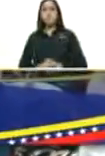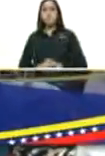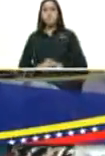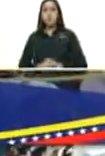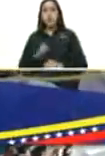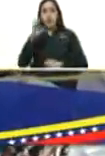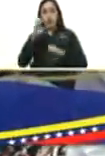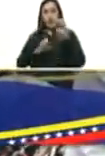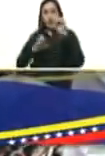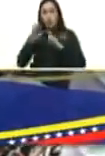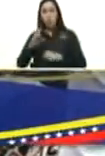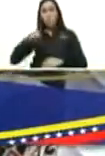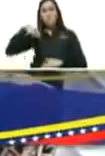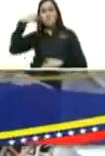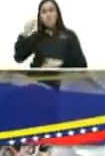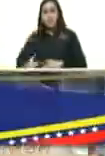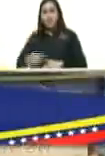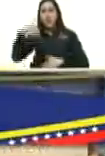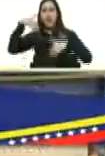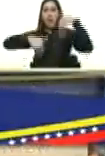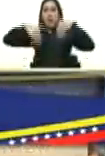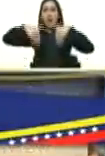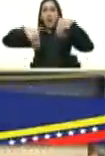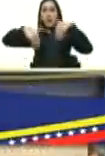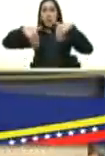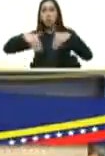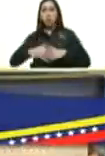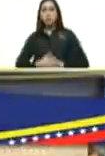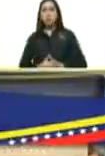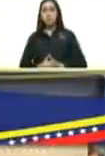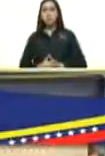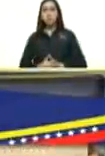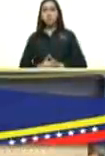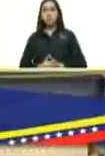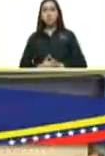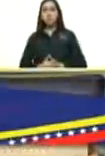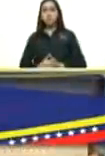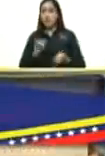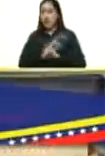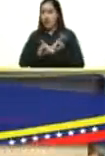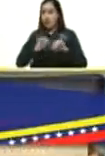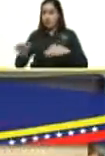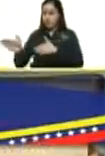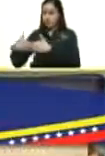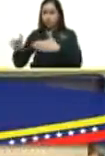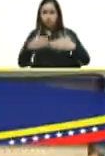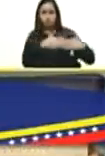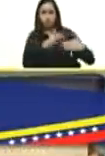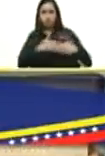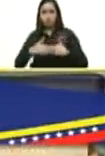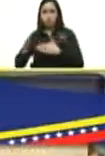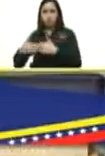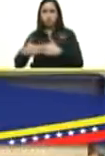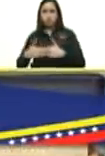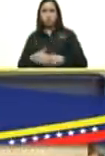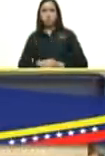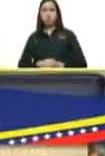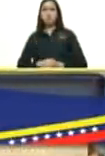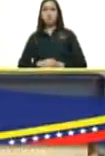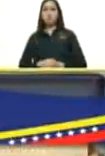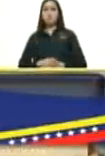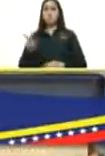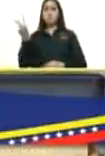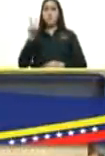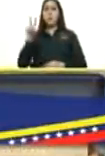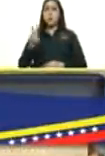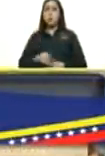además mañana el día de las elecciones luego que se cierren los centros electorales es el único país del